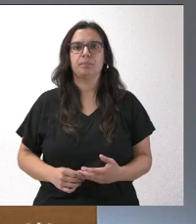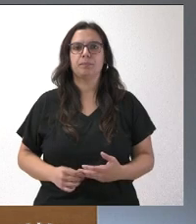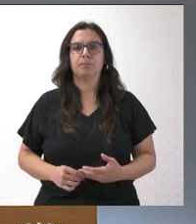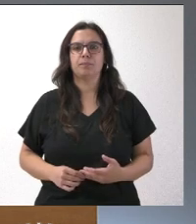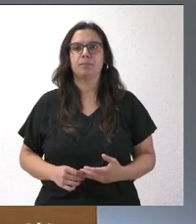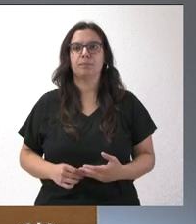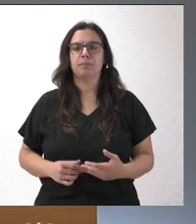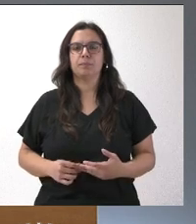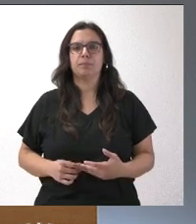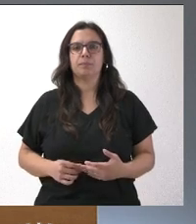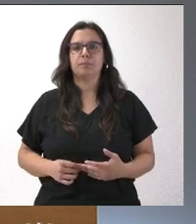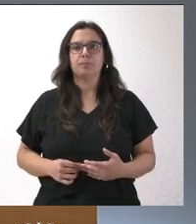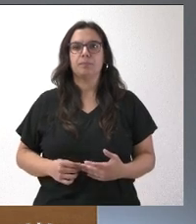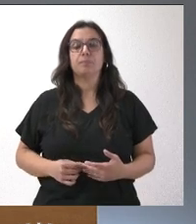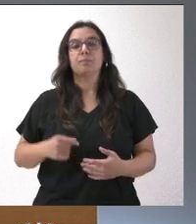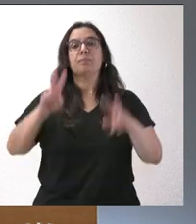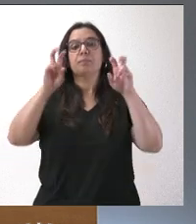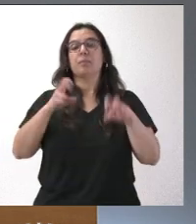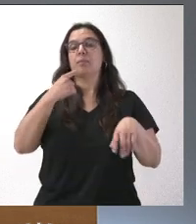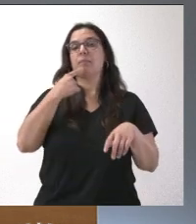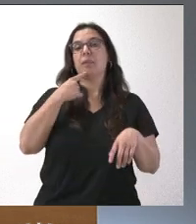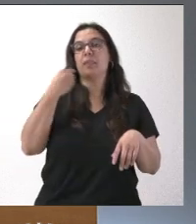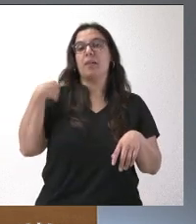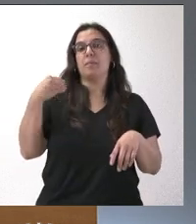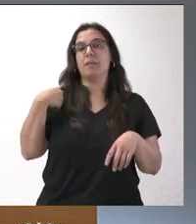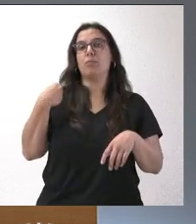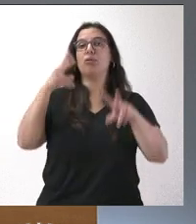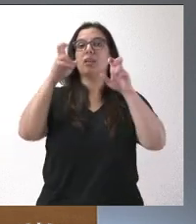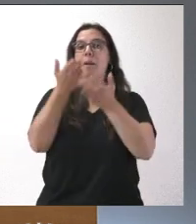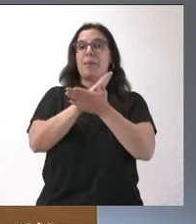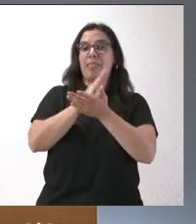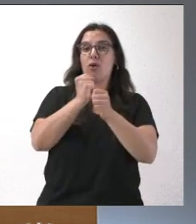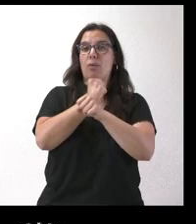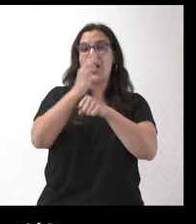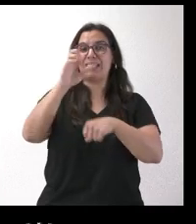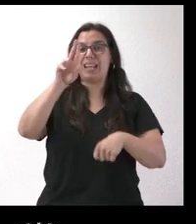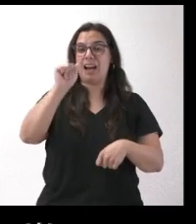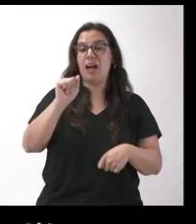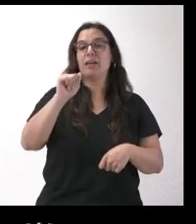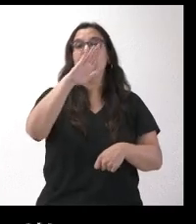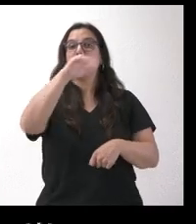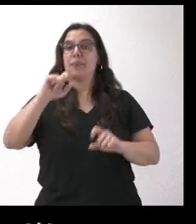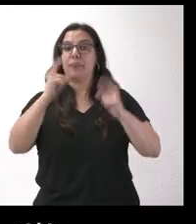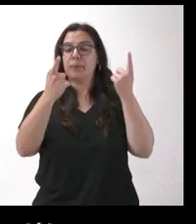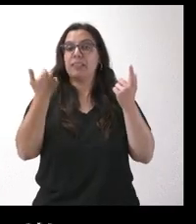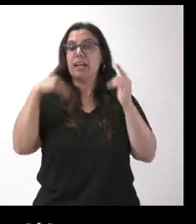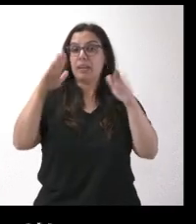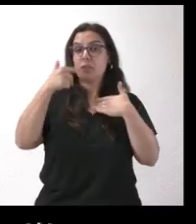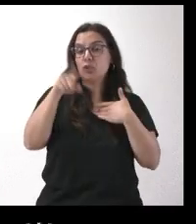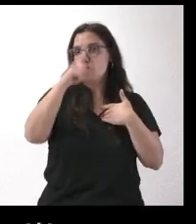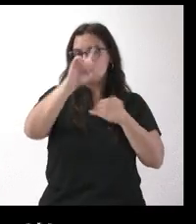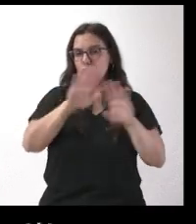Sí, al anunciado requerimiento sobre Serla, no sé si ya lo han recibido. En todo caso, ¿qué le parece la indicación o